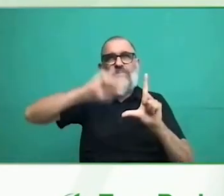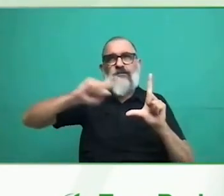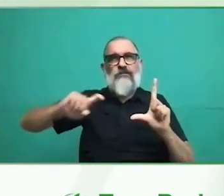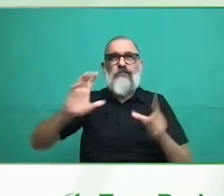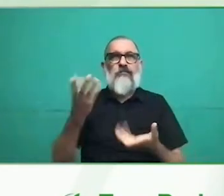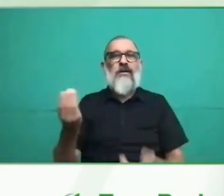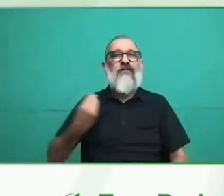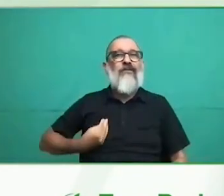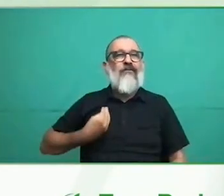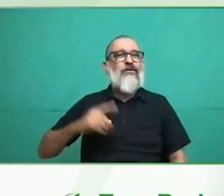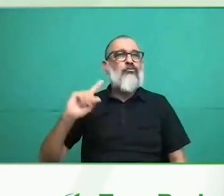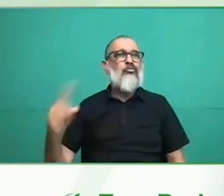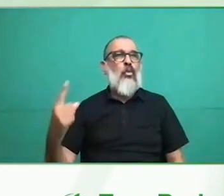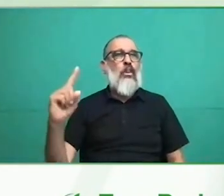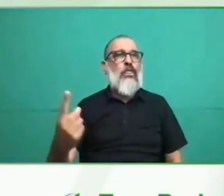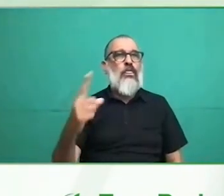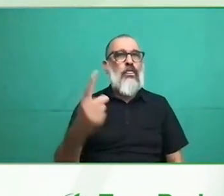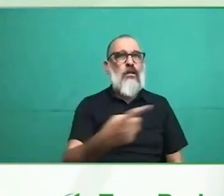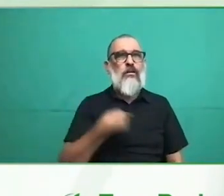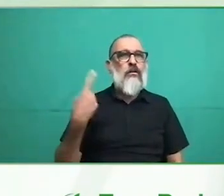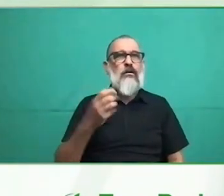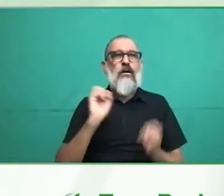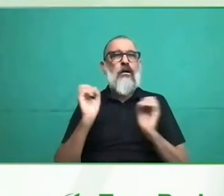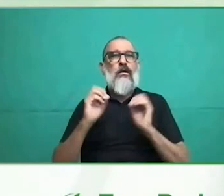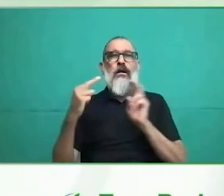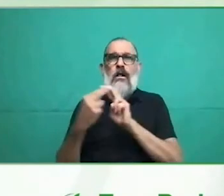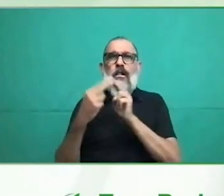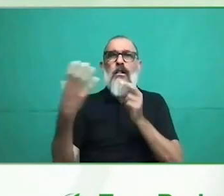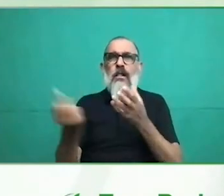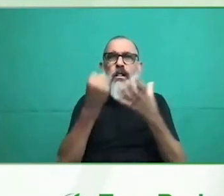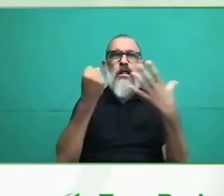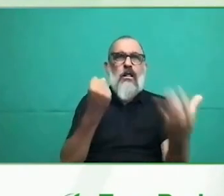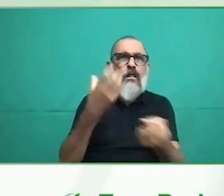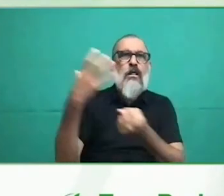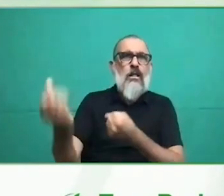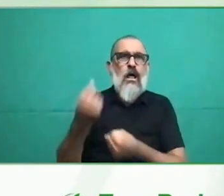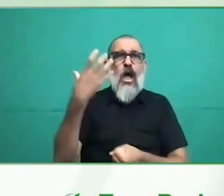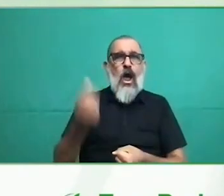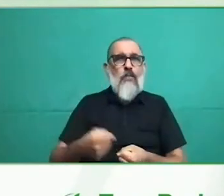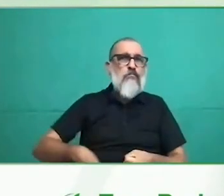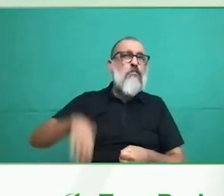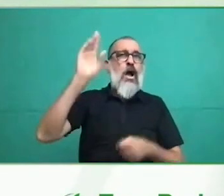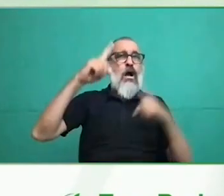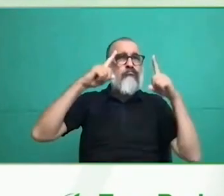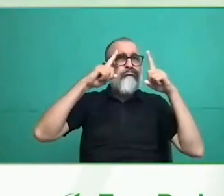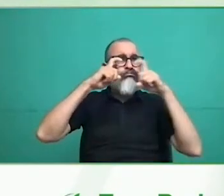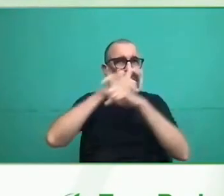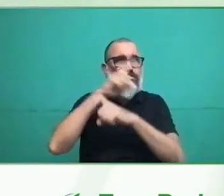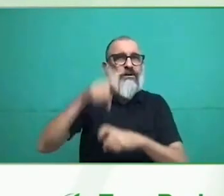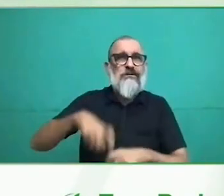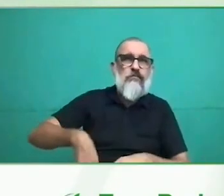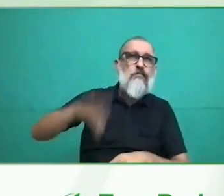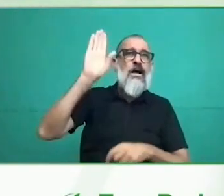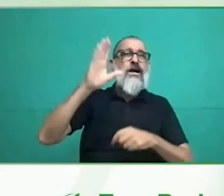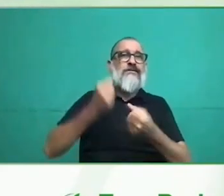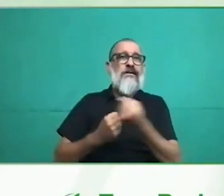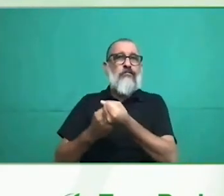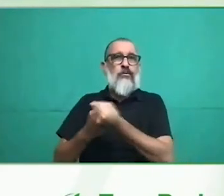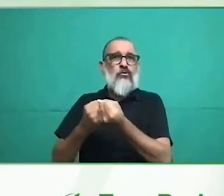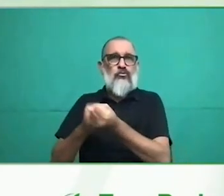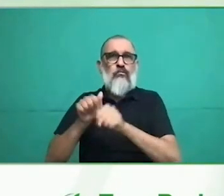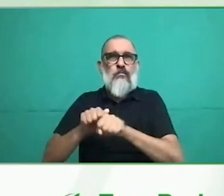el apoyo público, el dinero público que se invierte en apoyos. No puede ser que una persona que vive en su propio domicilio, como máximo,